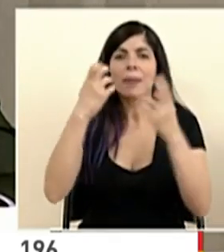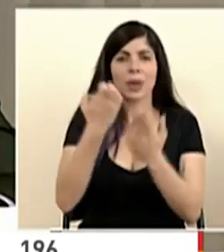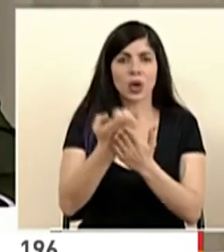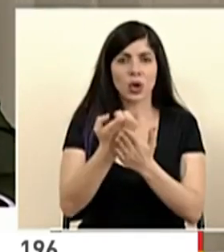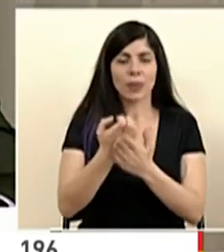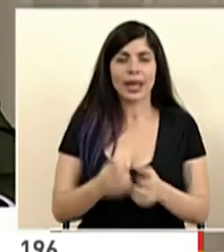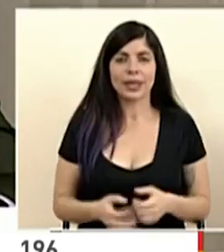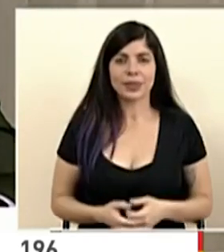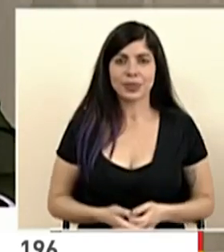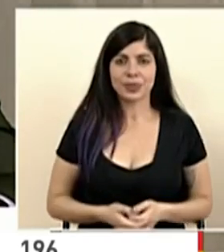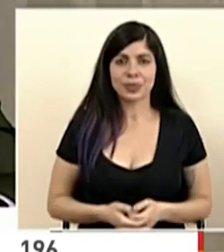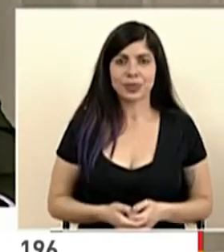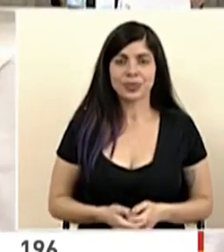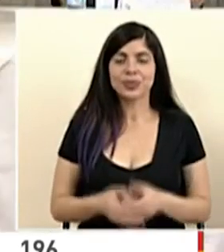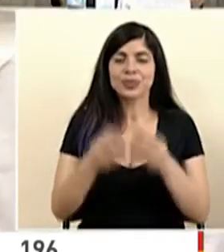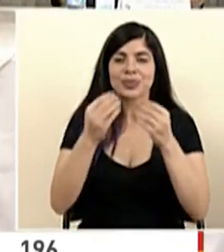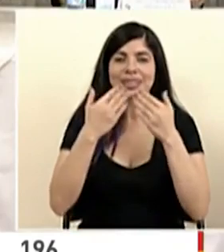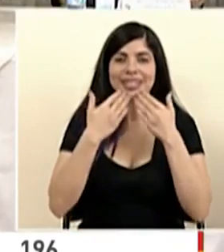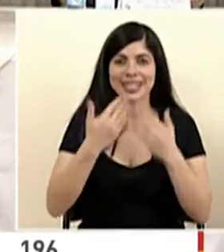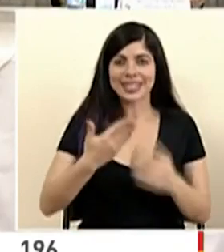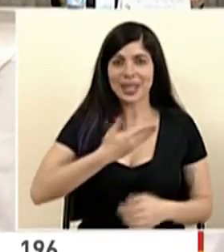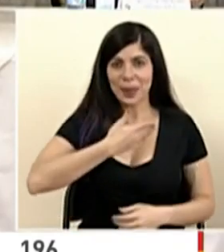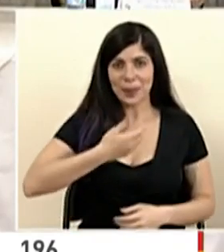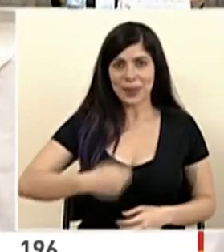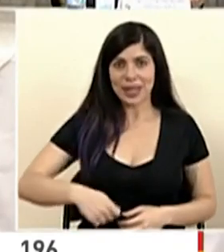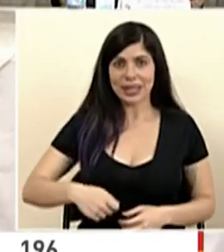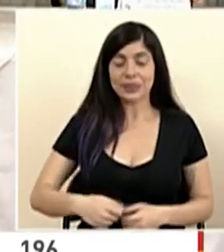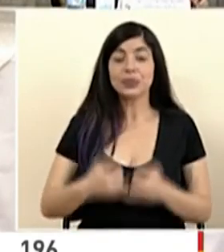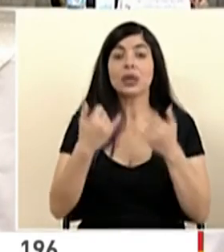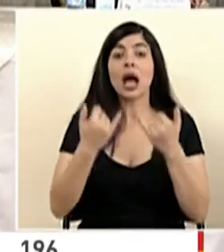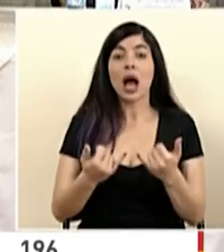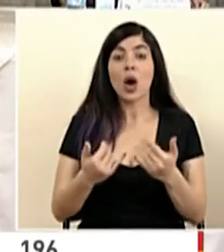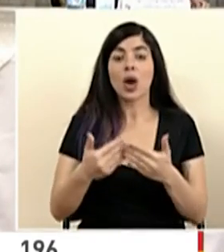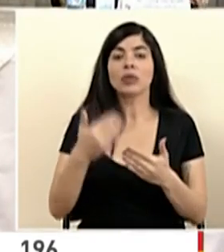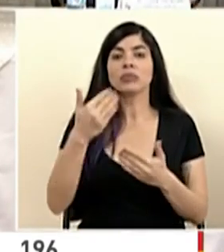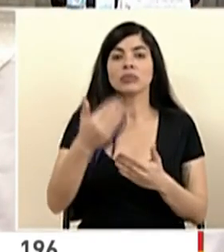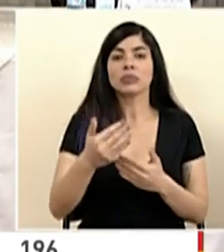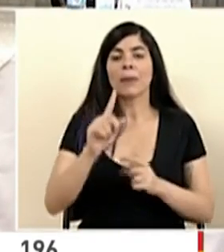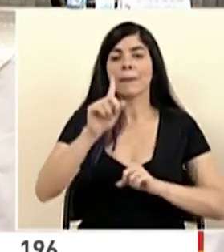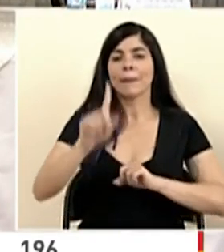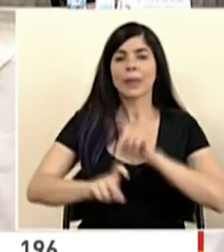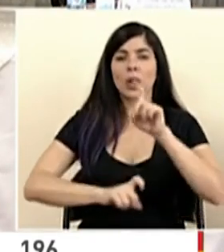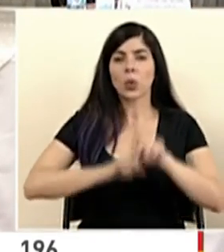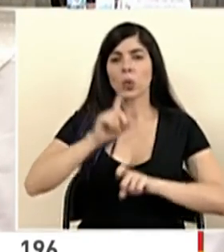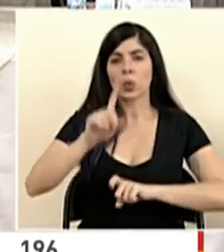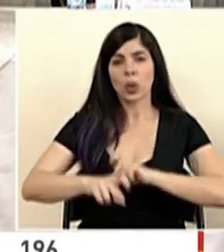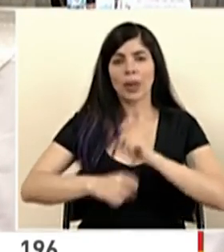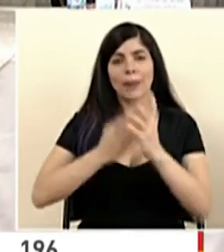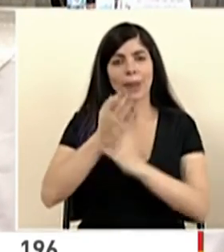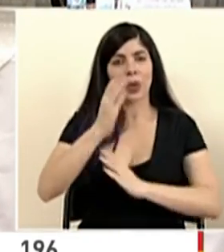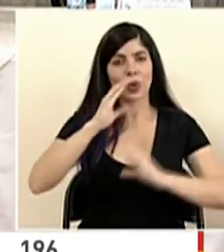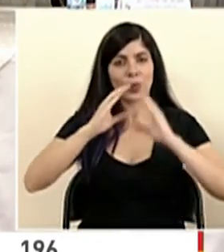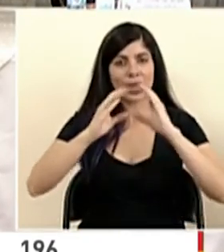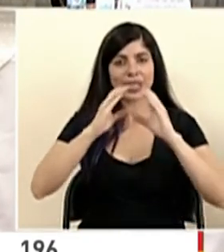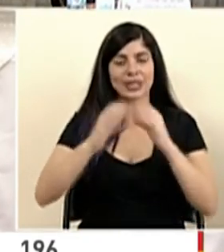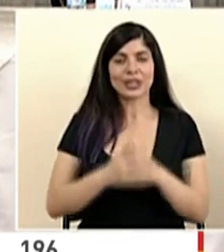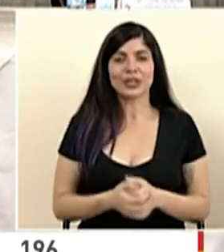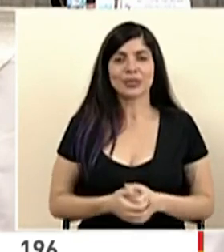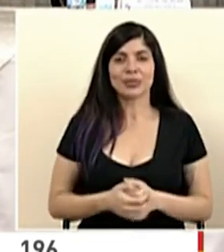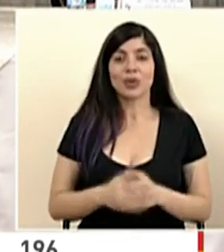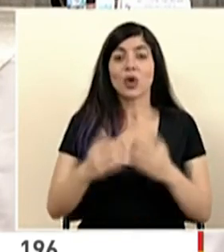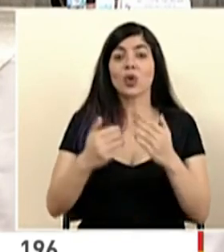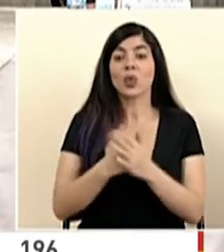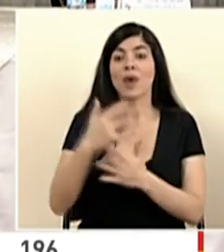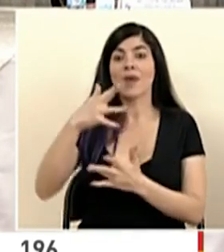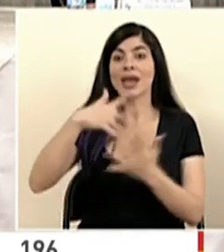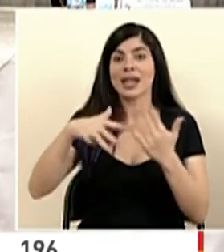económica. Muchas gracias, señor presidente. Vamos a dar paso a las preguntas de los medios de comunicación. Con la